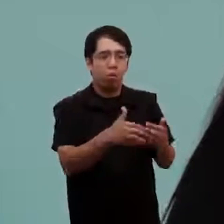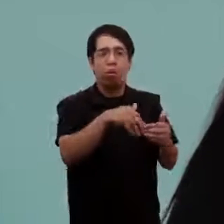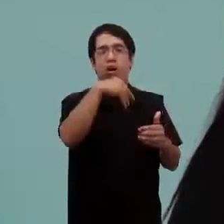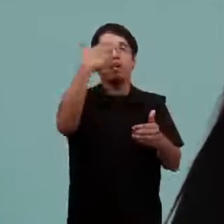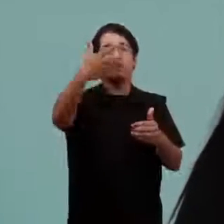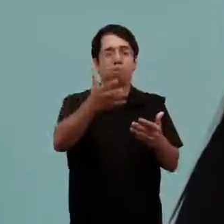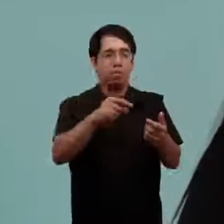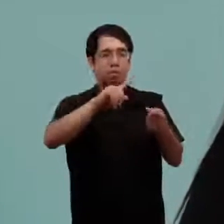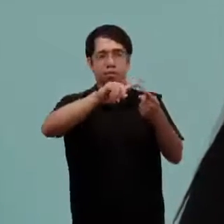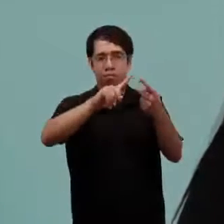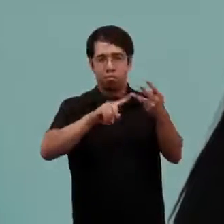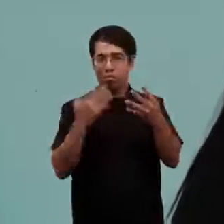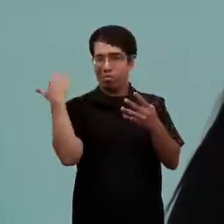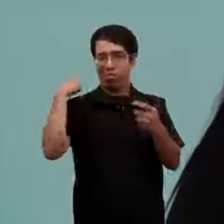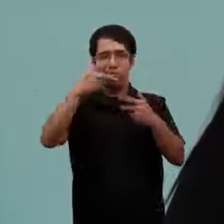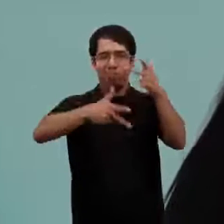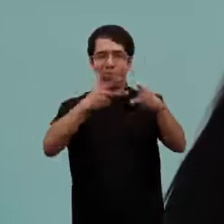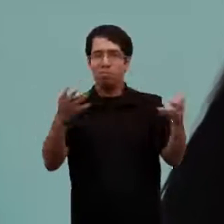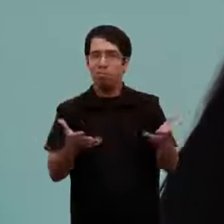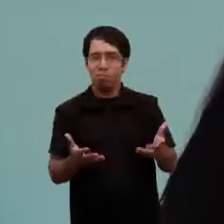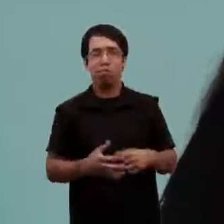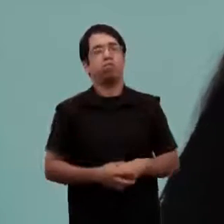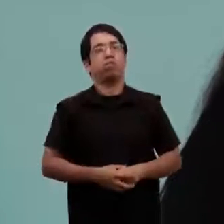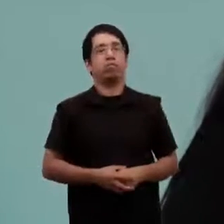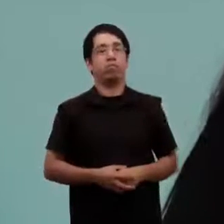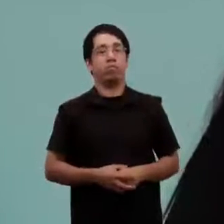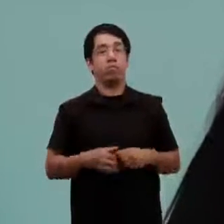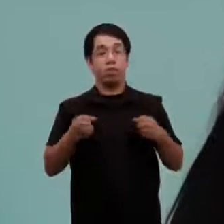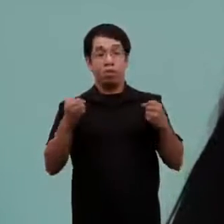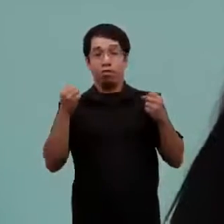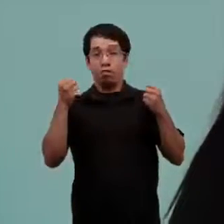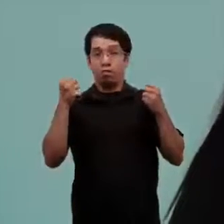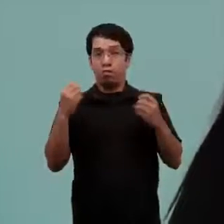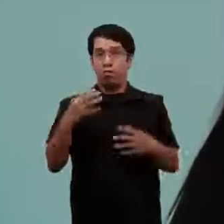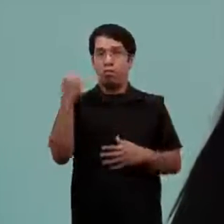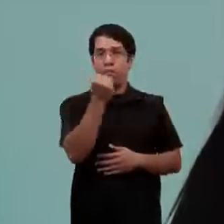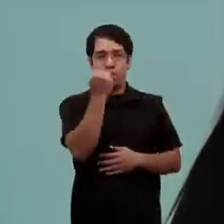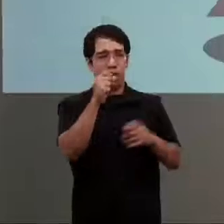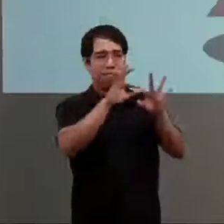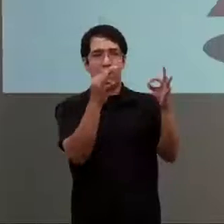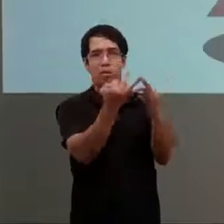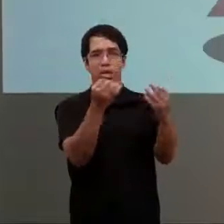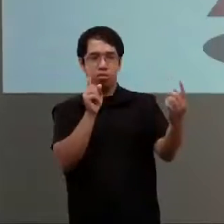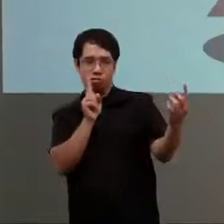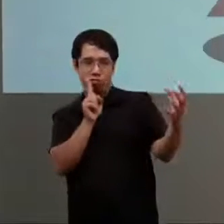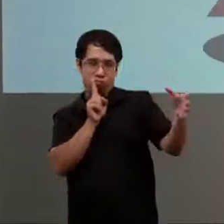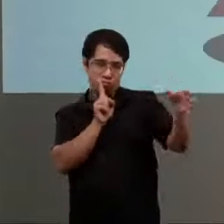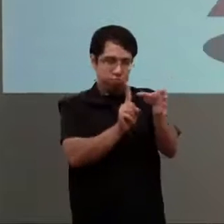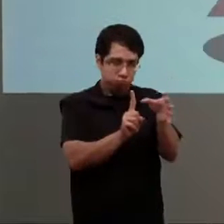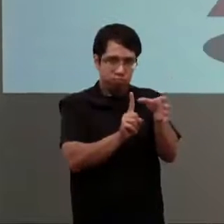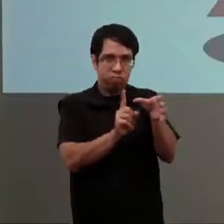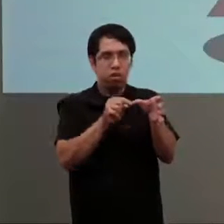que recién estábamos hablando y ahí es muy importante el abordaje con la familia porque el primer